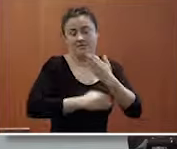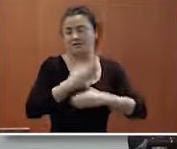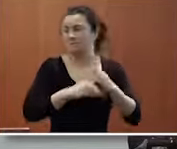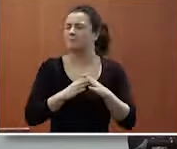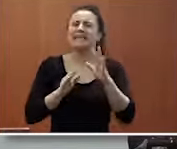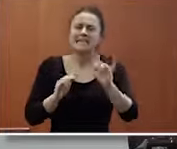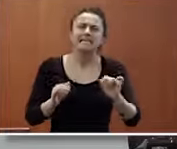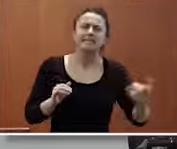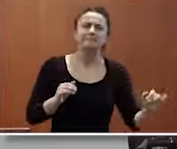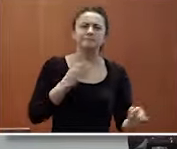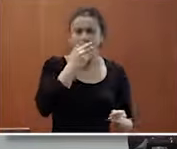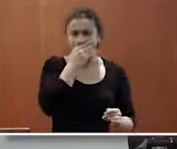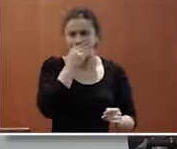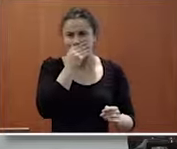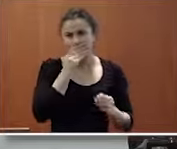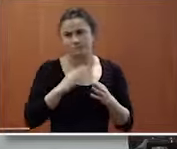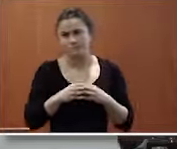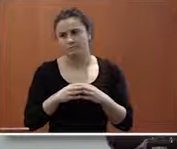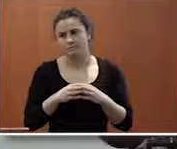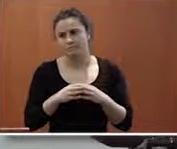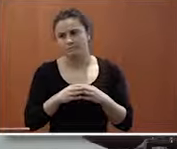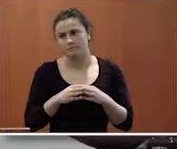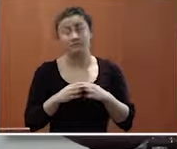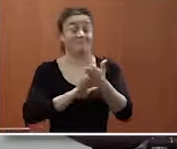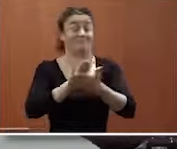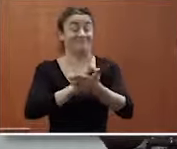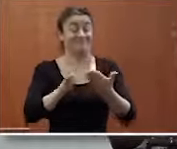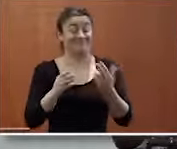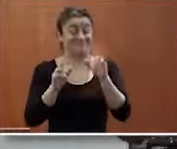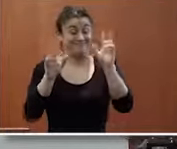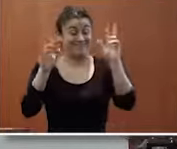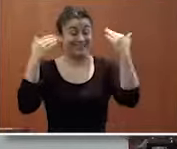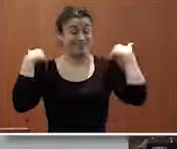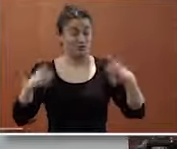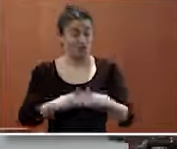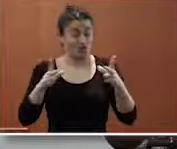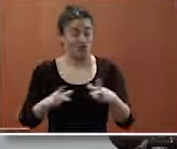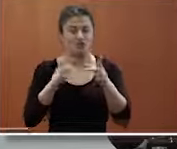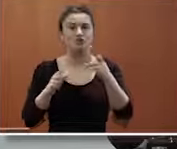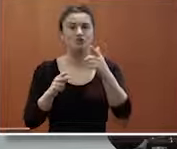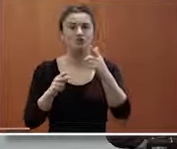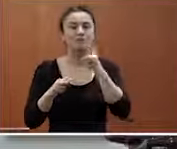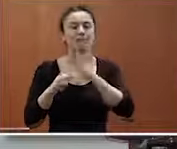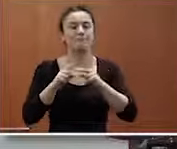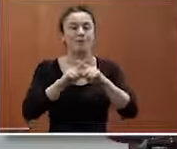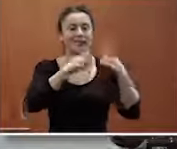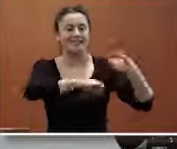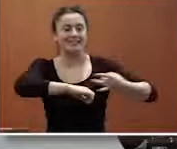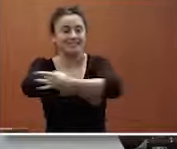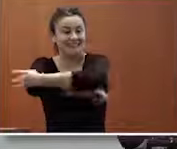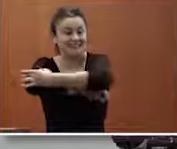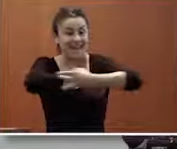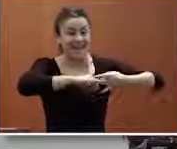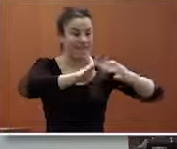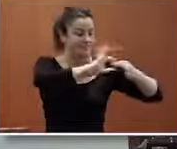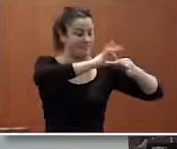y luego también porque esa responsabilidad social lo he dicho antes sea un vagón dentro